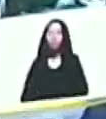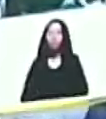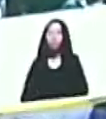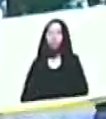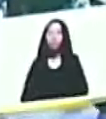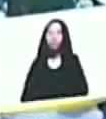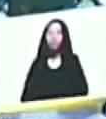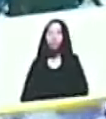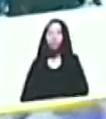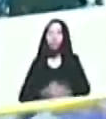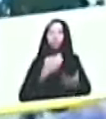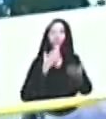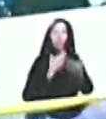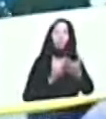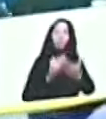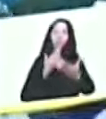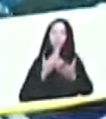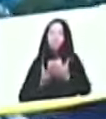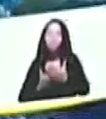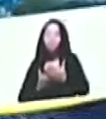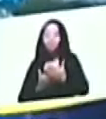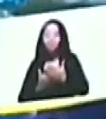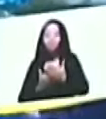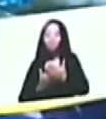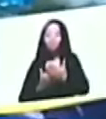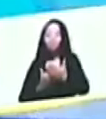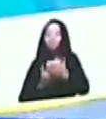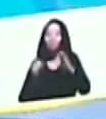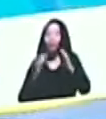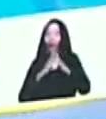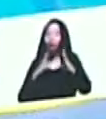Mi agradecimiento, en primer lugar, y a todas.